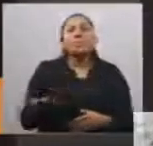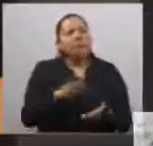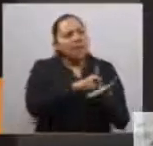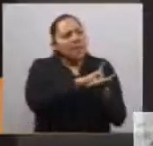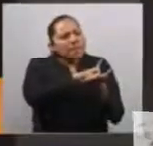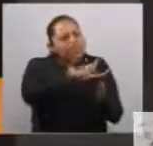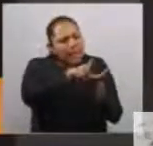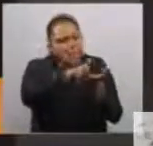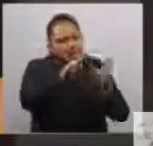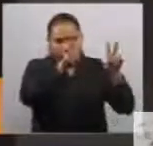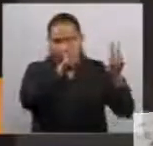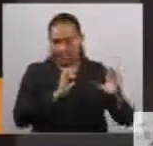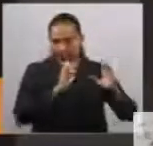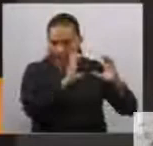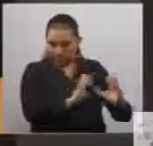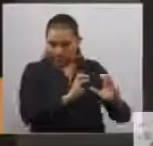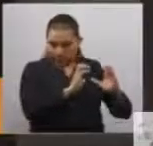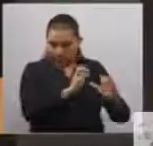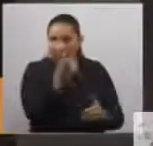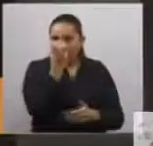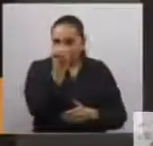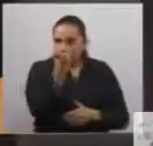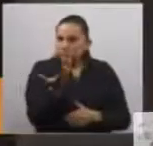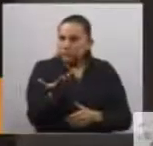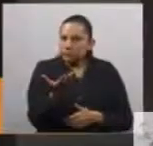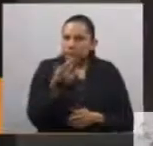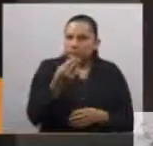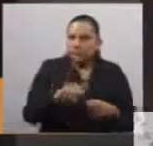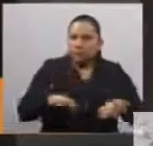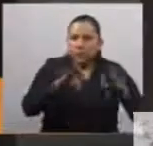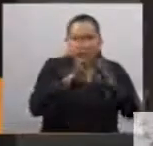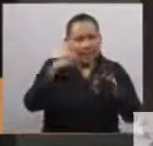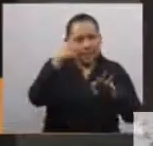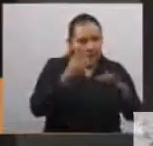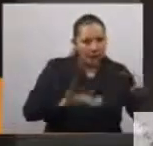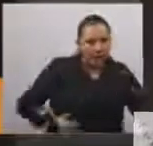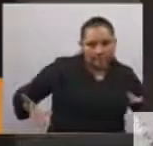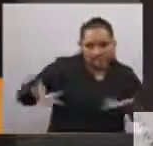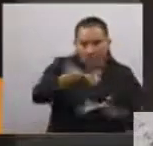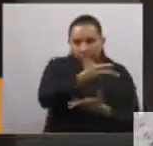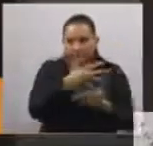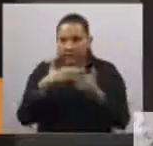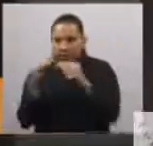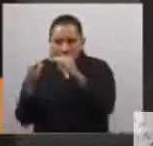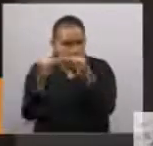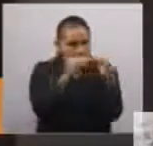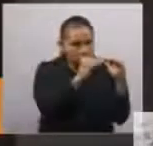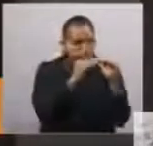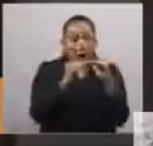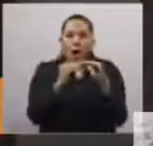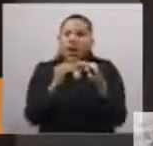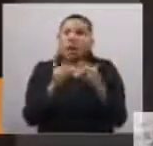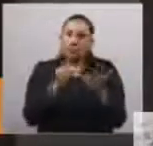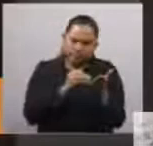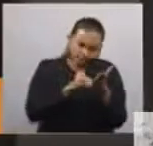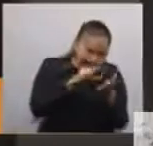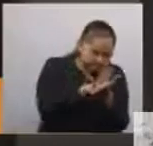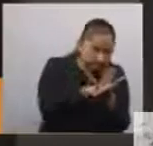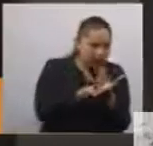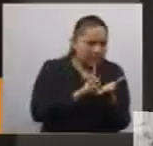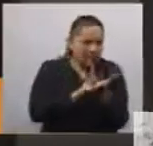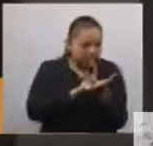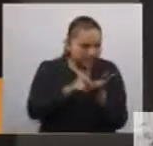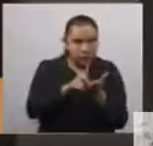construyendo relaciones igualitarias y nos beneficia a toda la sociedad. Así lo reconocemos en esta